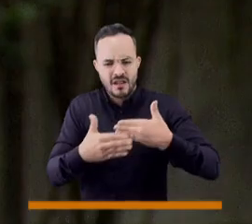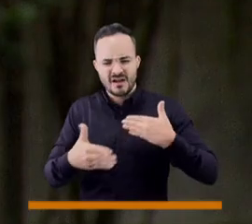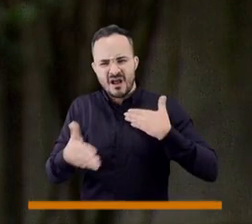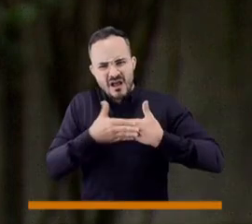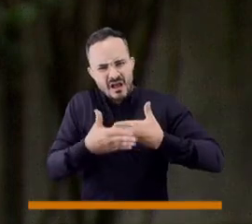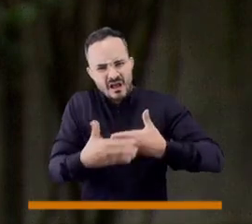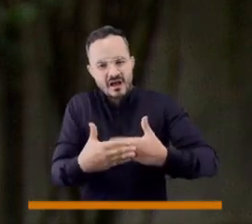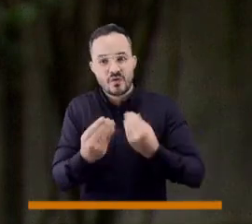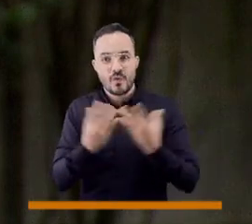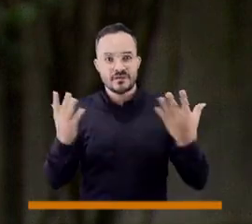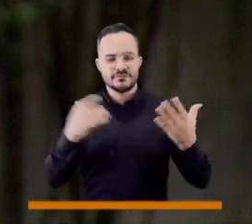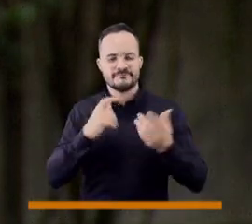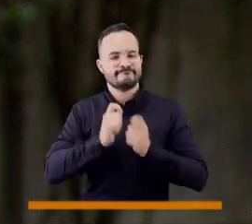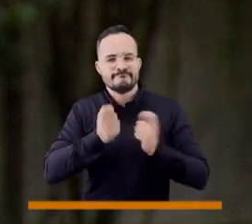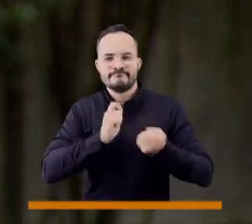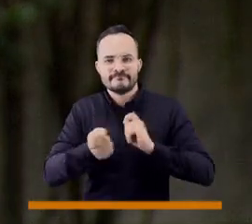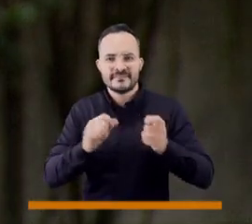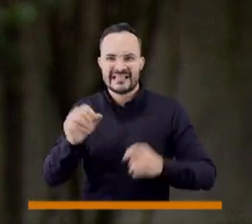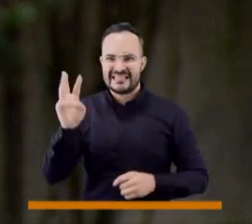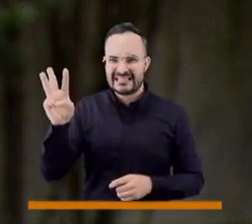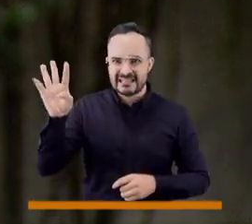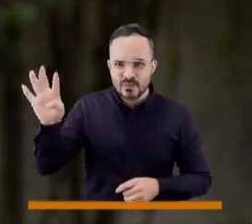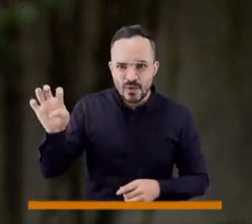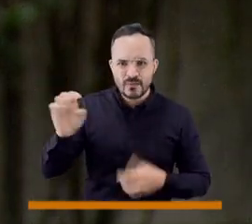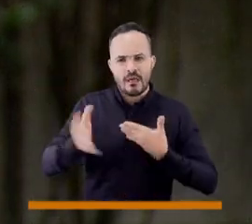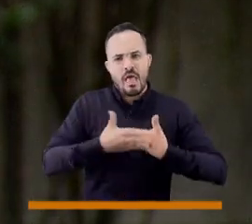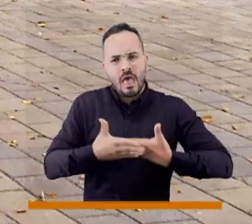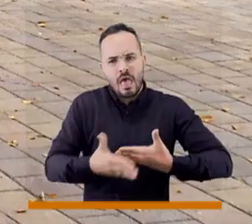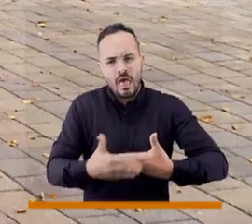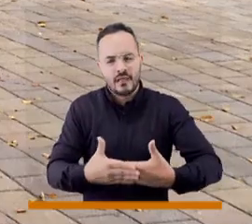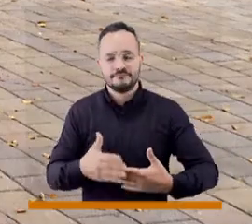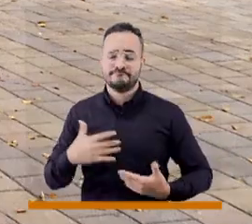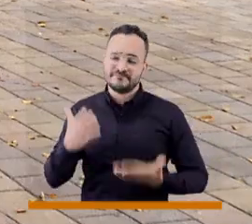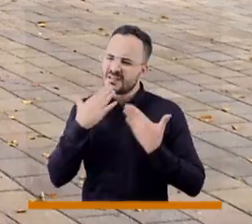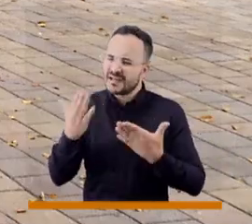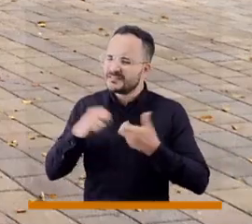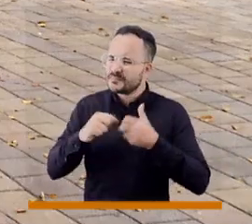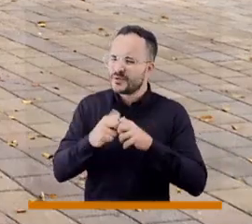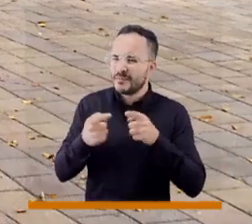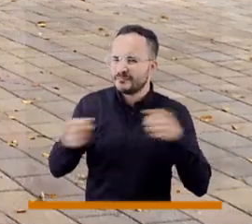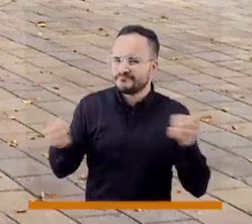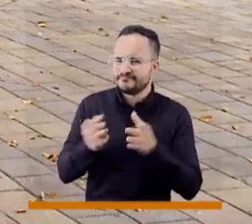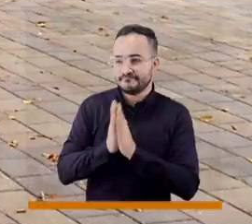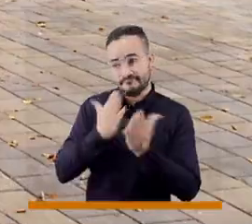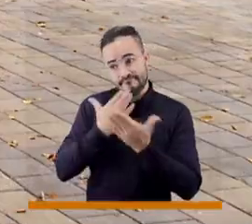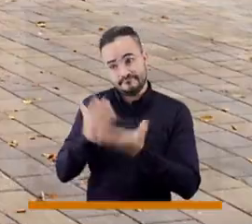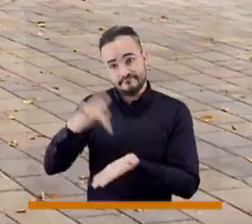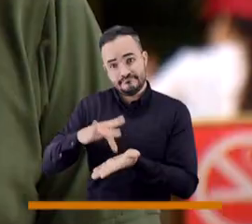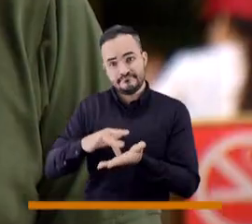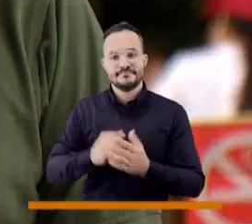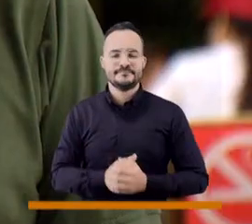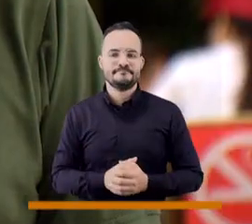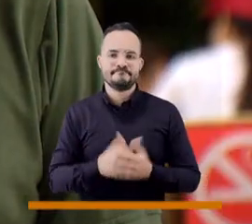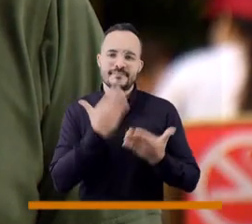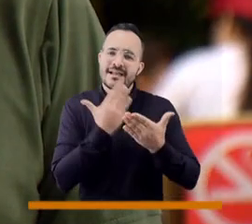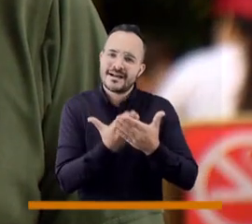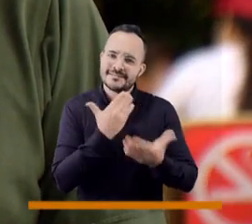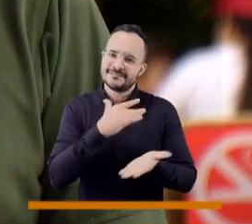remendado. Wilson, cuéntenos cuál es la problemática y gracias por acompañarnos. Bueno, primero muchas gracias por la invitación.